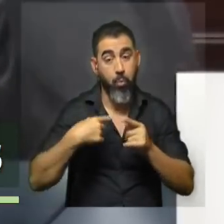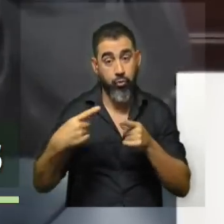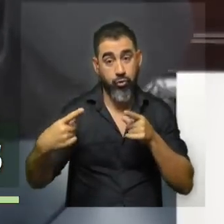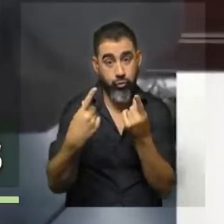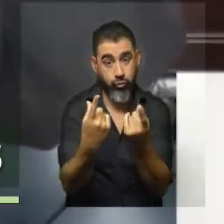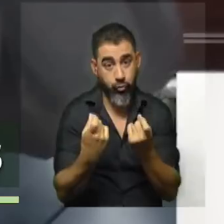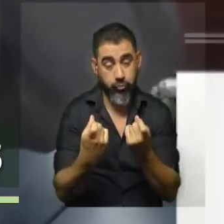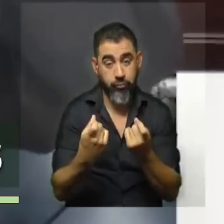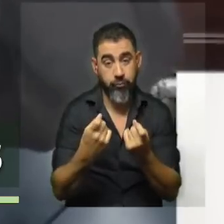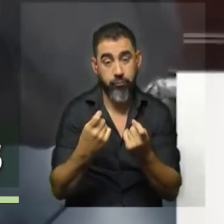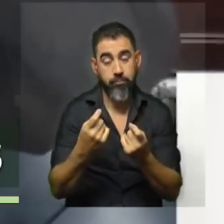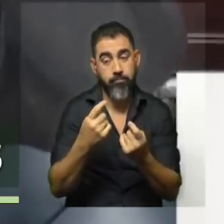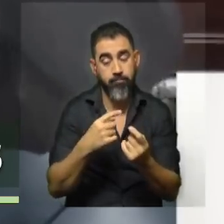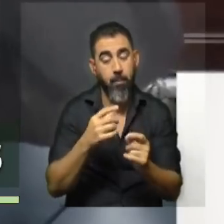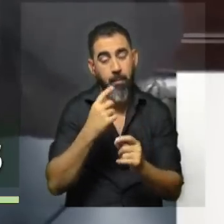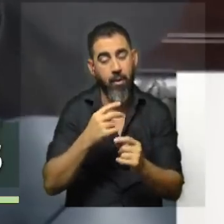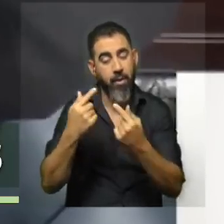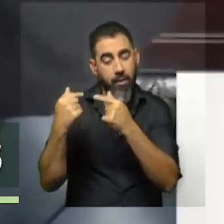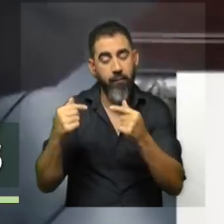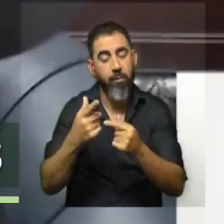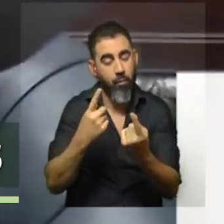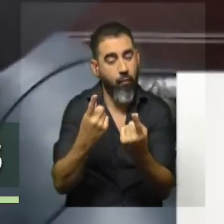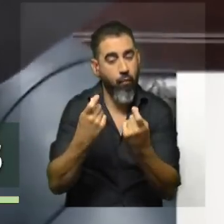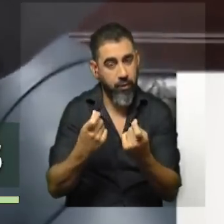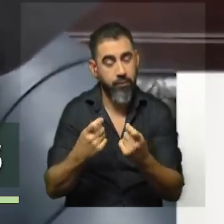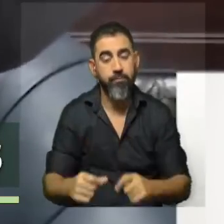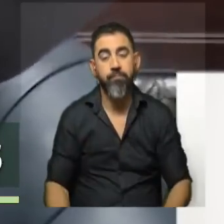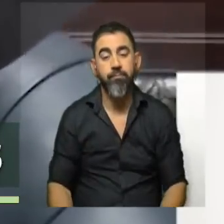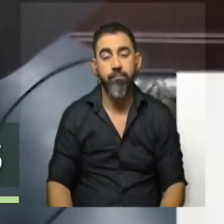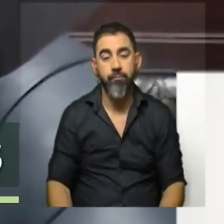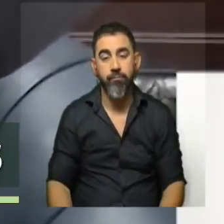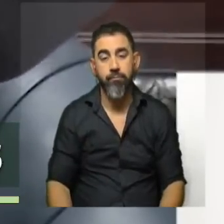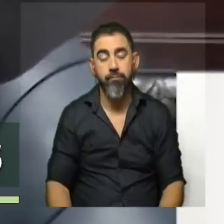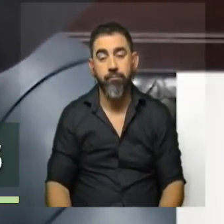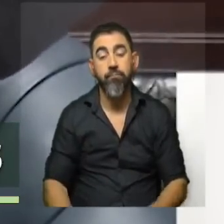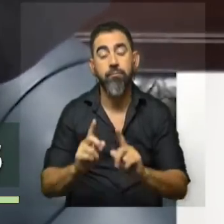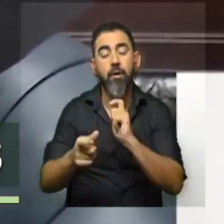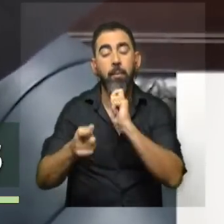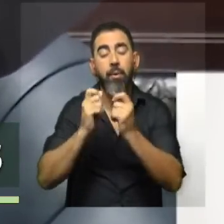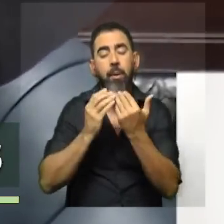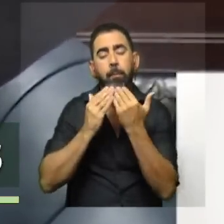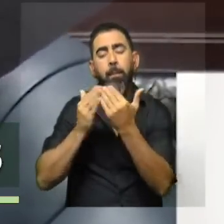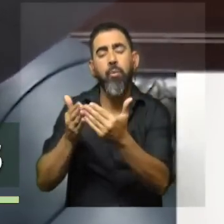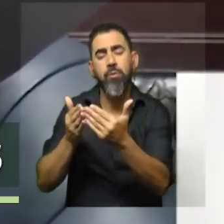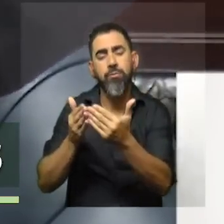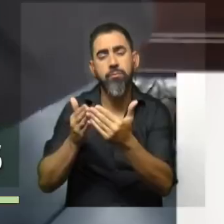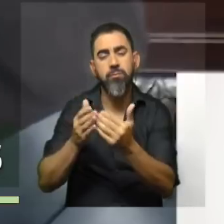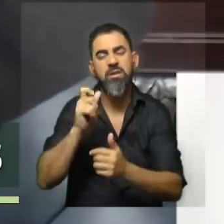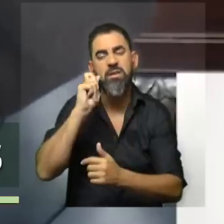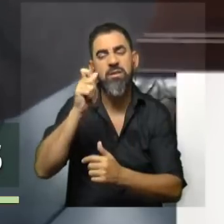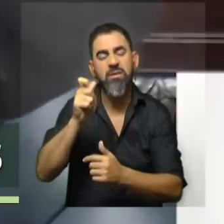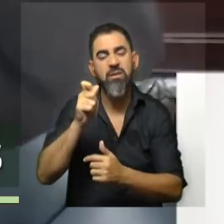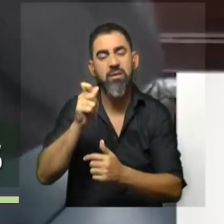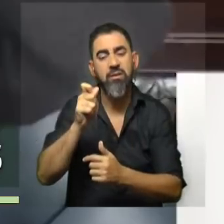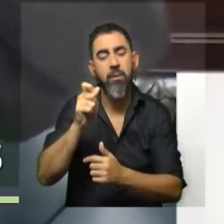Creo que con otra categoría, pero igual de severos. En un pasaje de la nota, el periodista del país le pregunta a Penadez quién es a